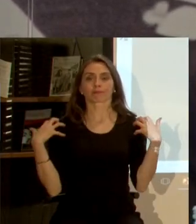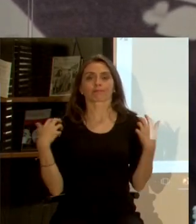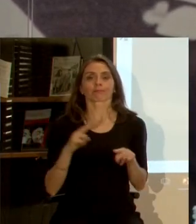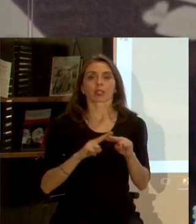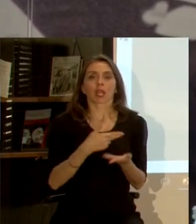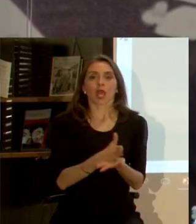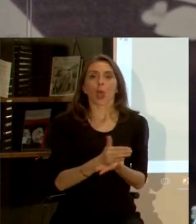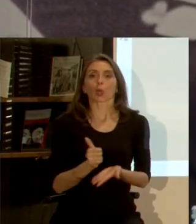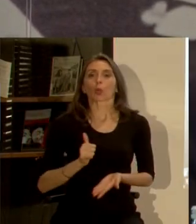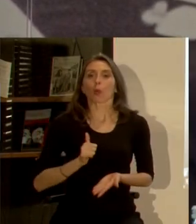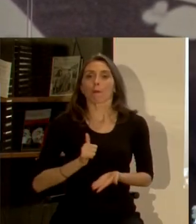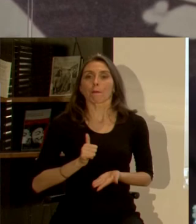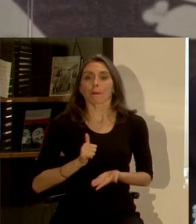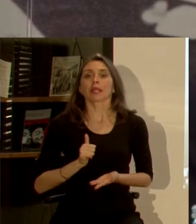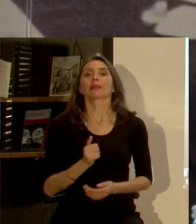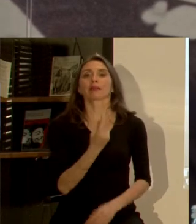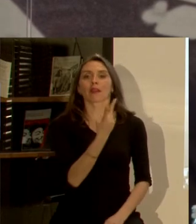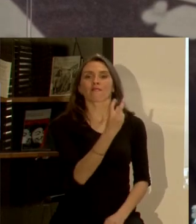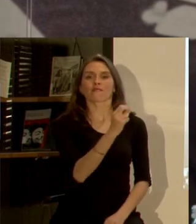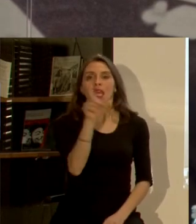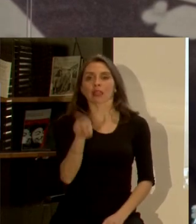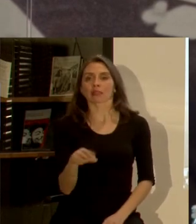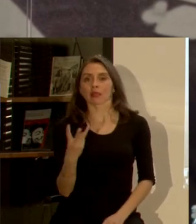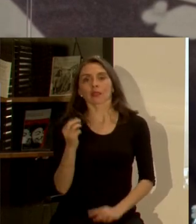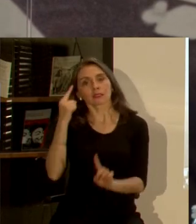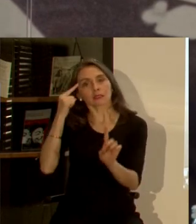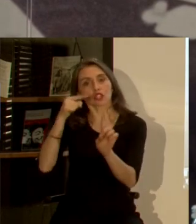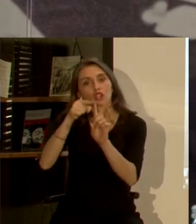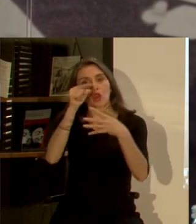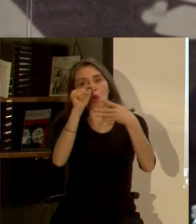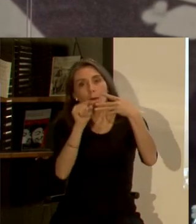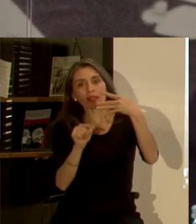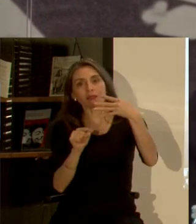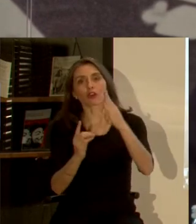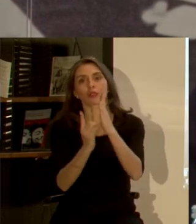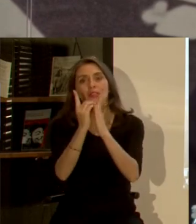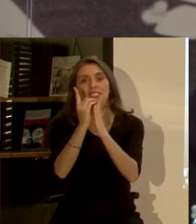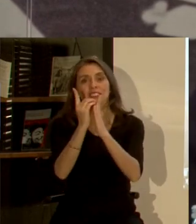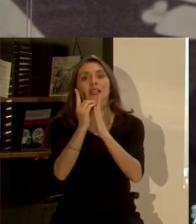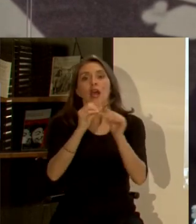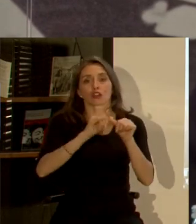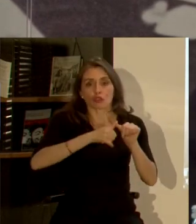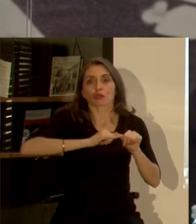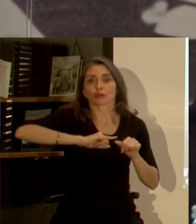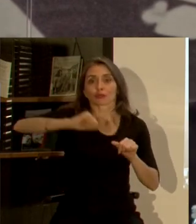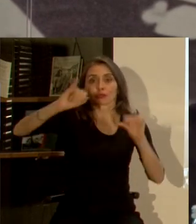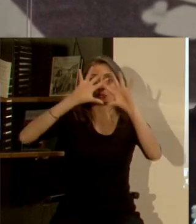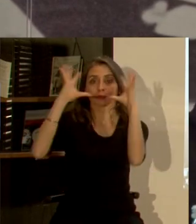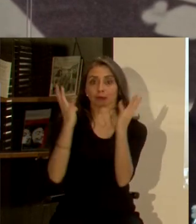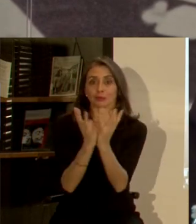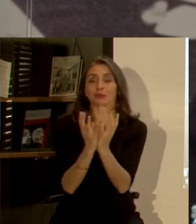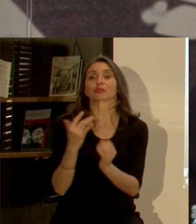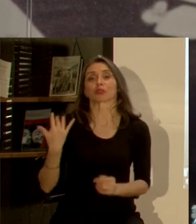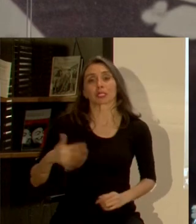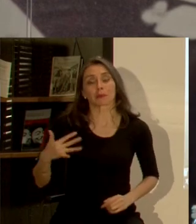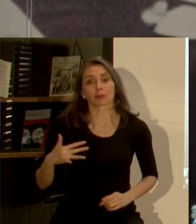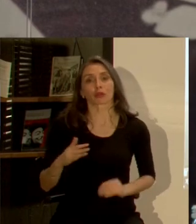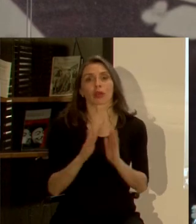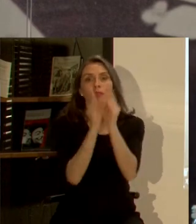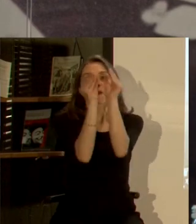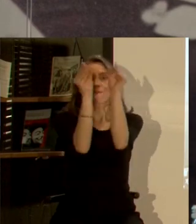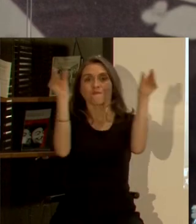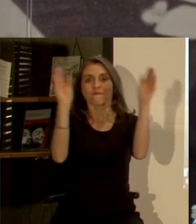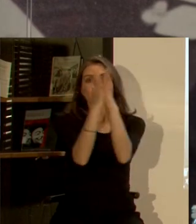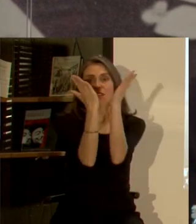de la Agenda 2030 y los objetivos de desarrollo sostenible es muy importante para nosotros y para la biblioteca del Congreso Nacional